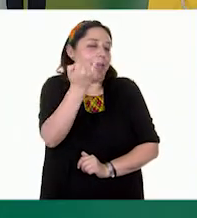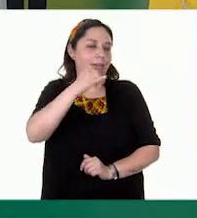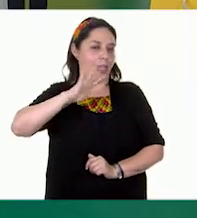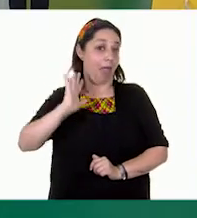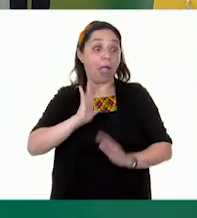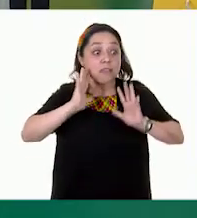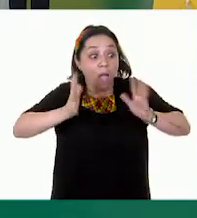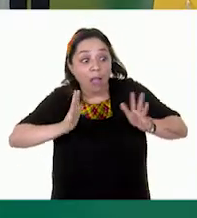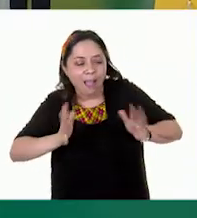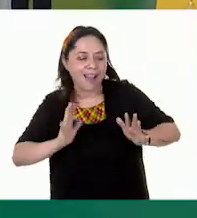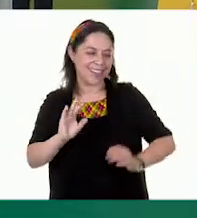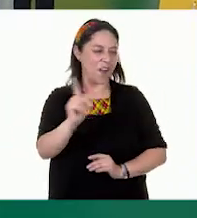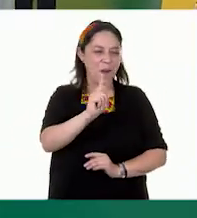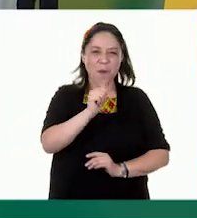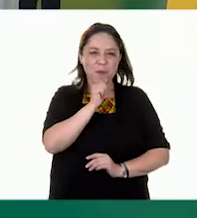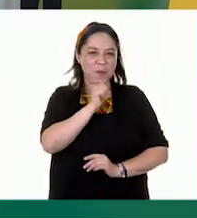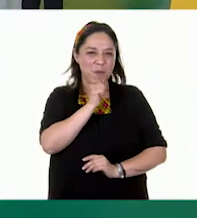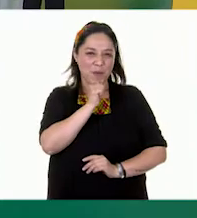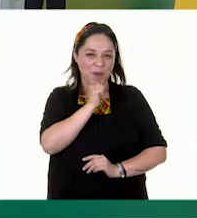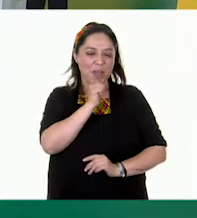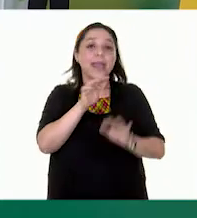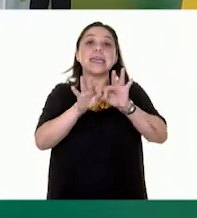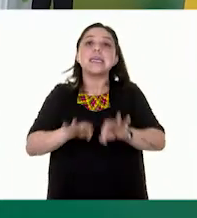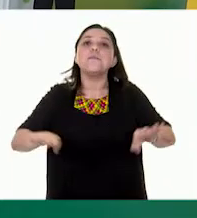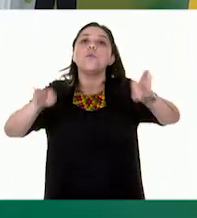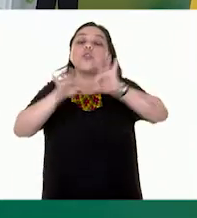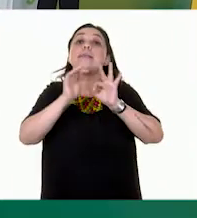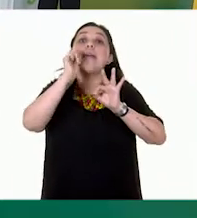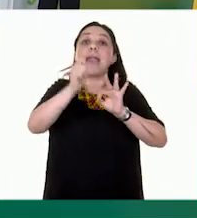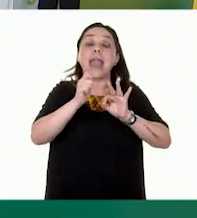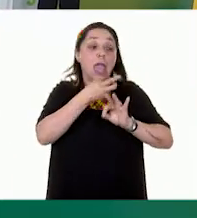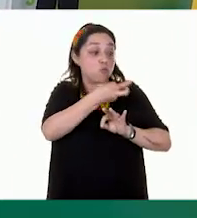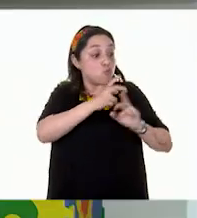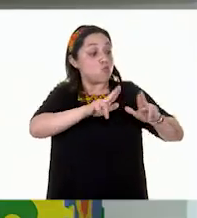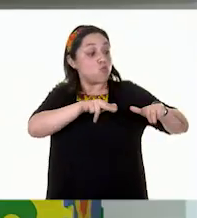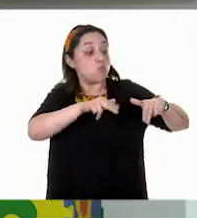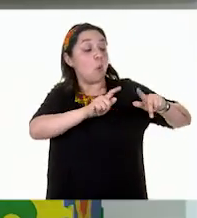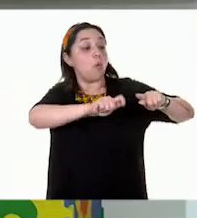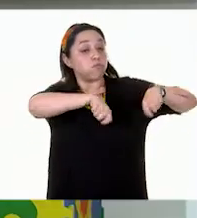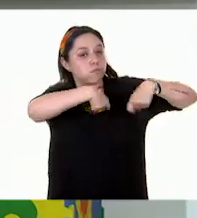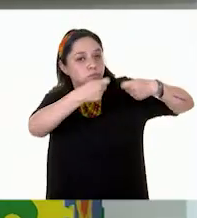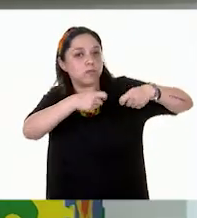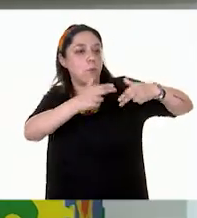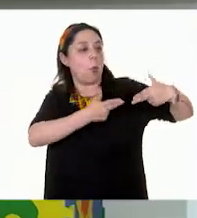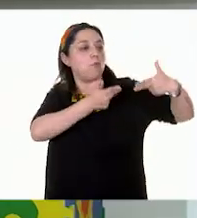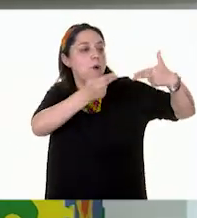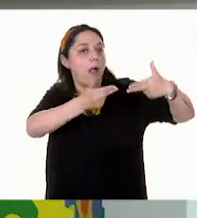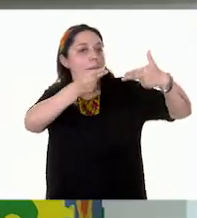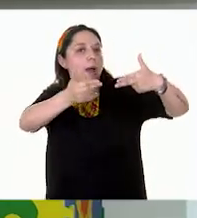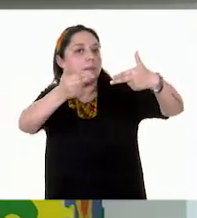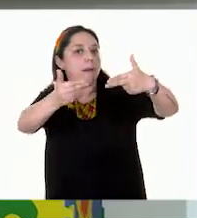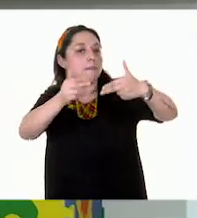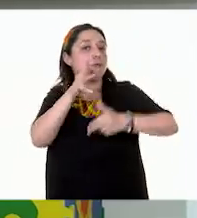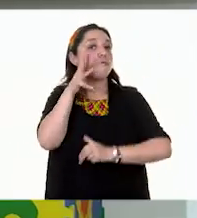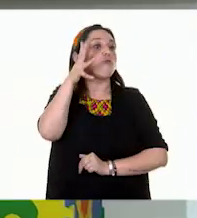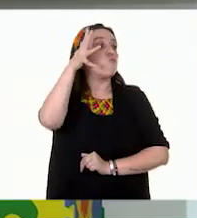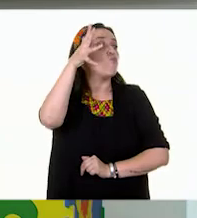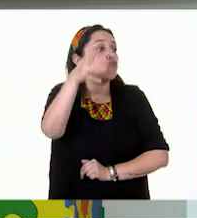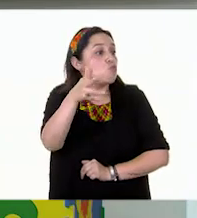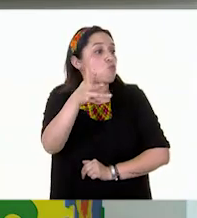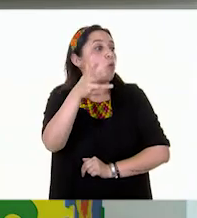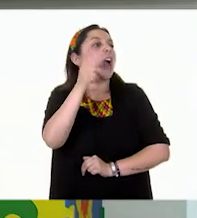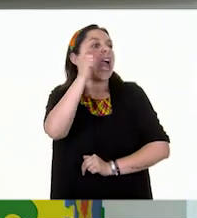vayas a ser mamá. Lo importante es que ese legado beneficiará a las siguientes generaciones. Es un acto de solidaridad